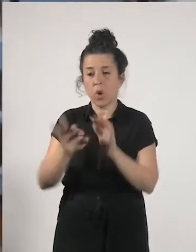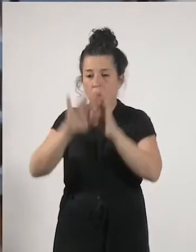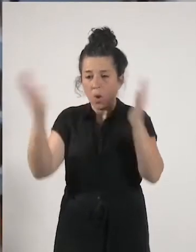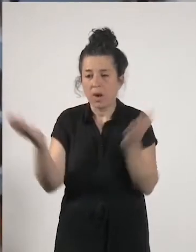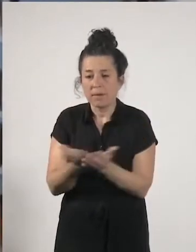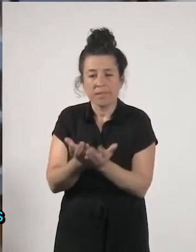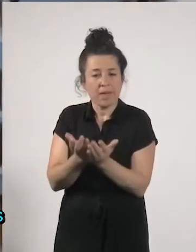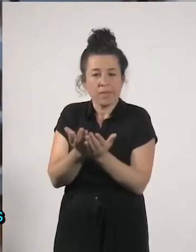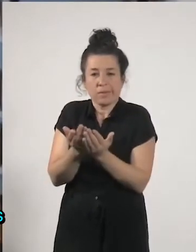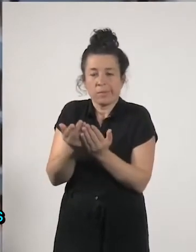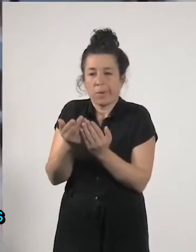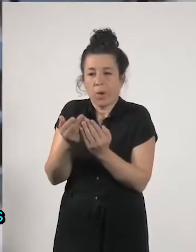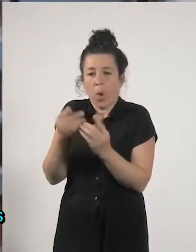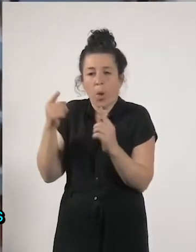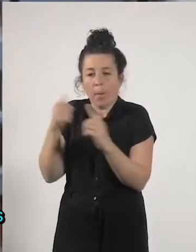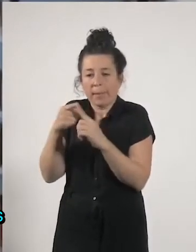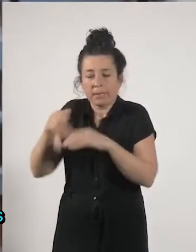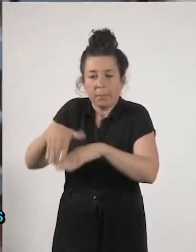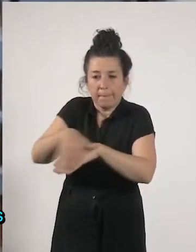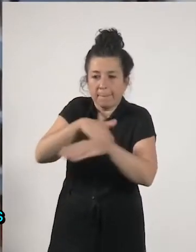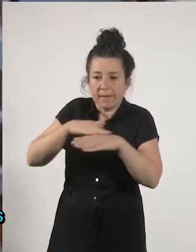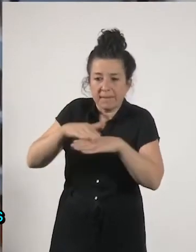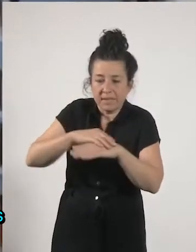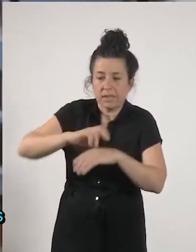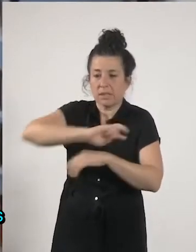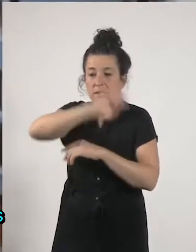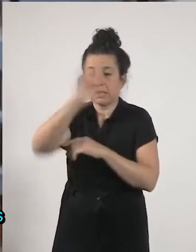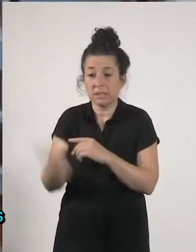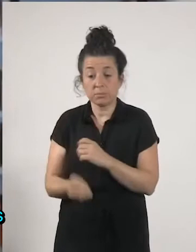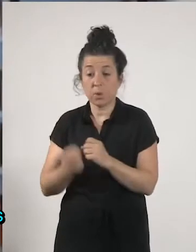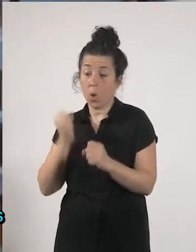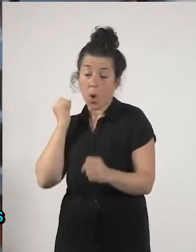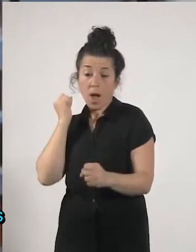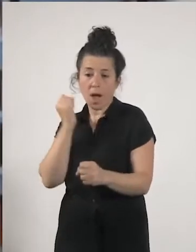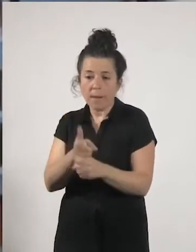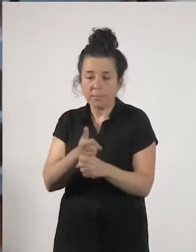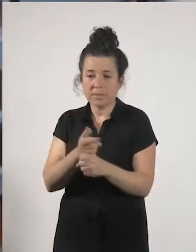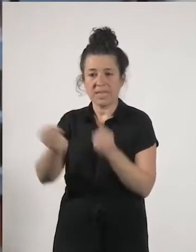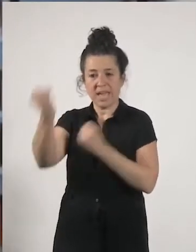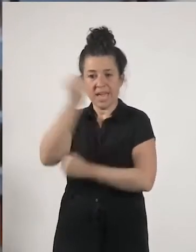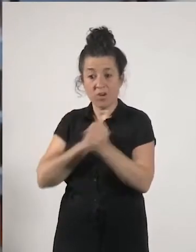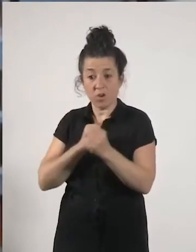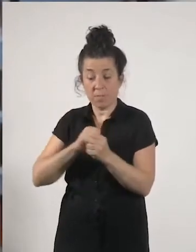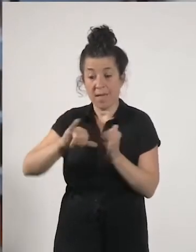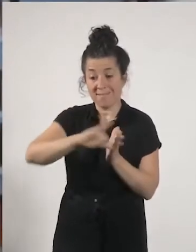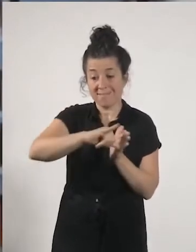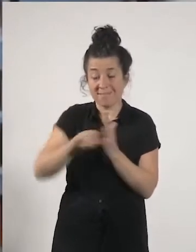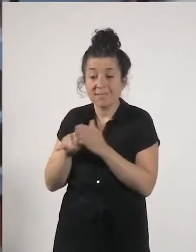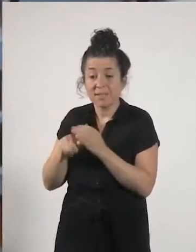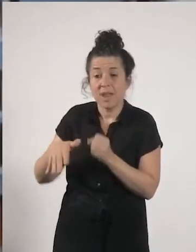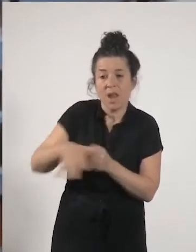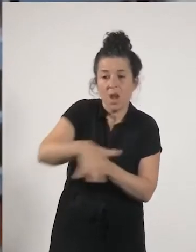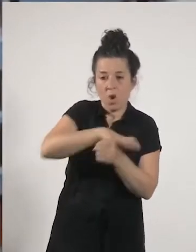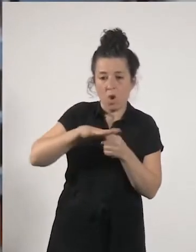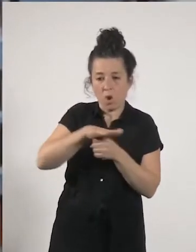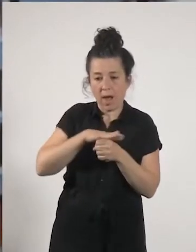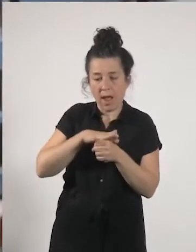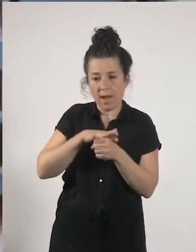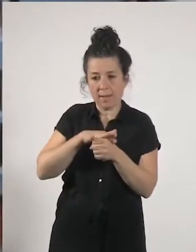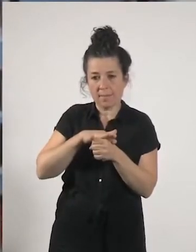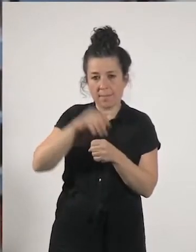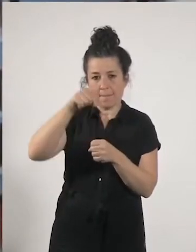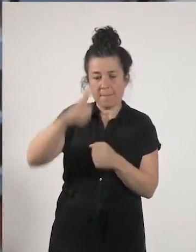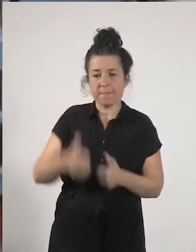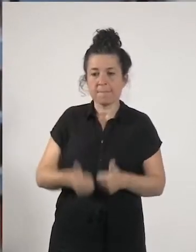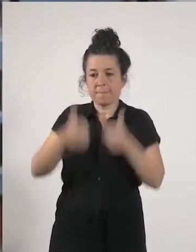etcétera entonces pues una apuesta más por una economía más local más aterrizada en el territorio más aterrizada